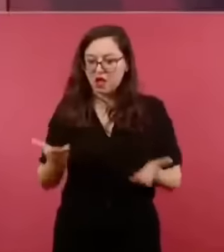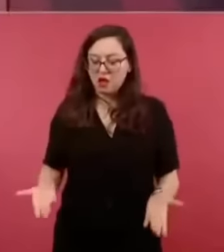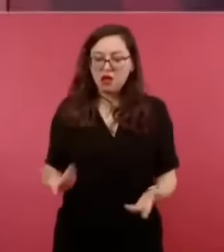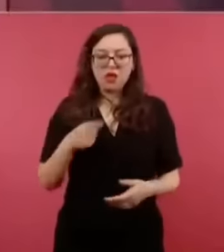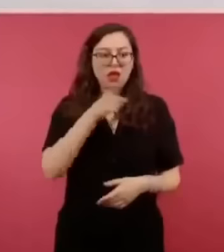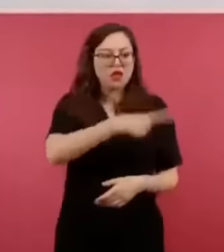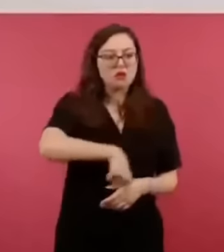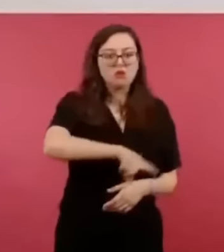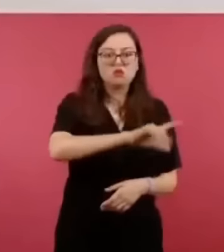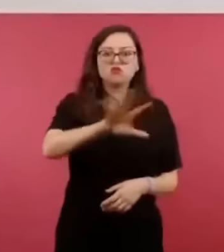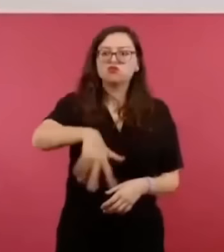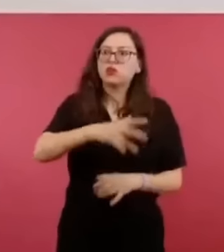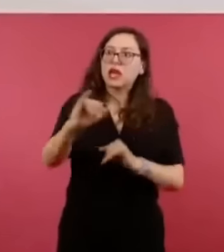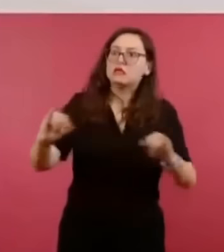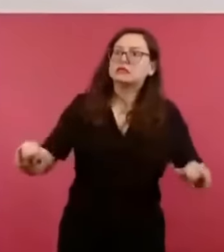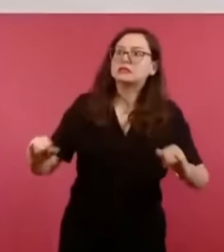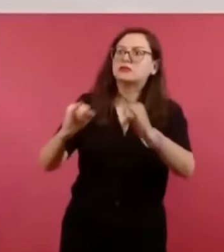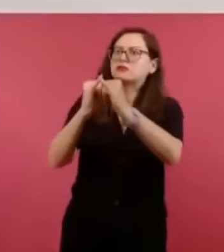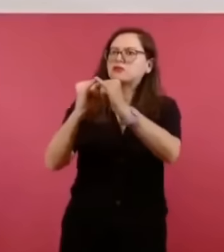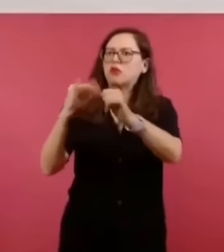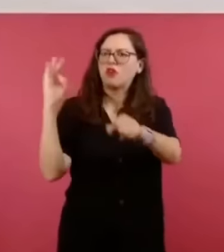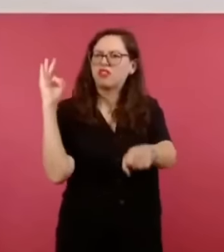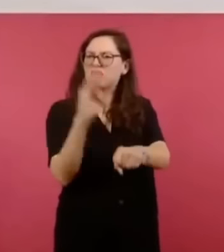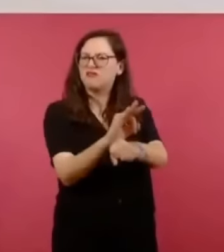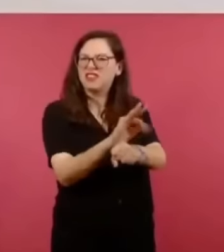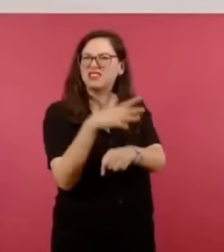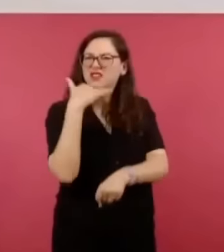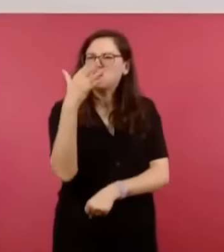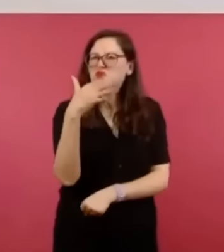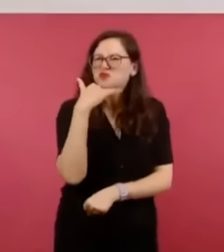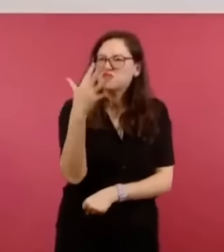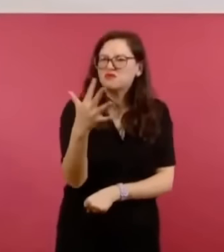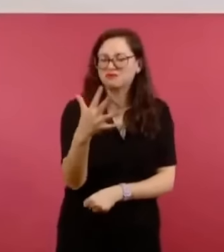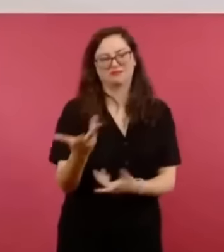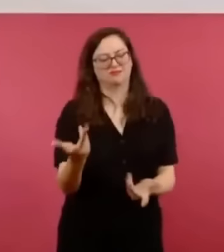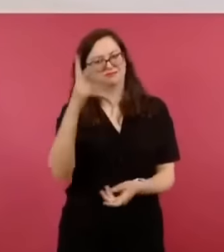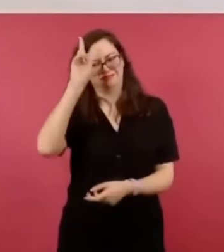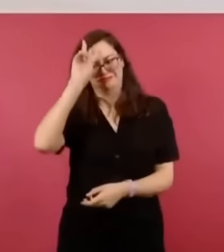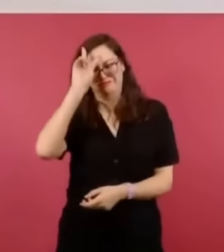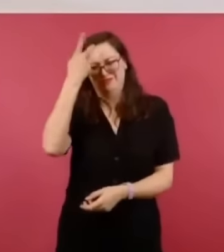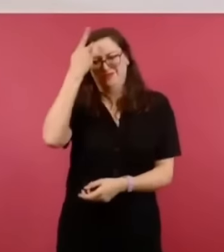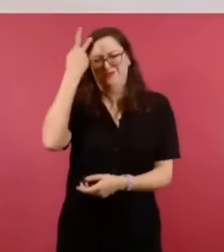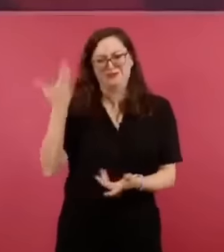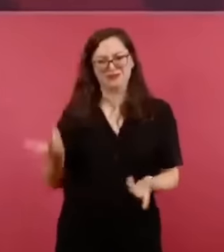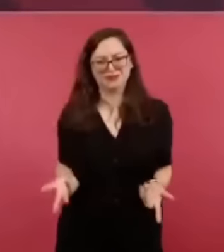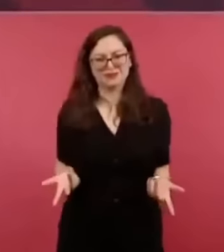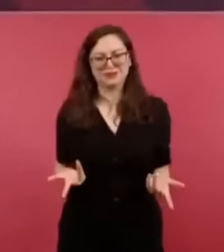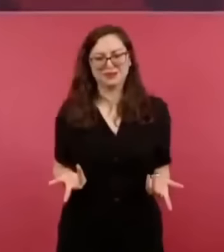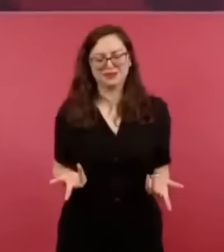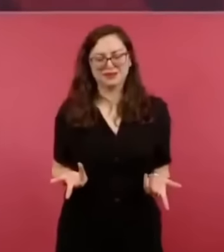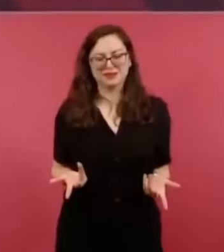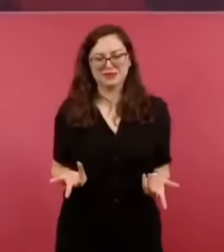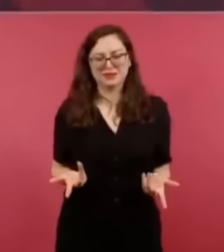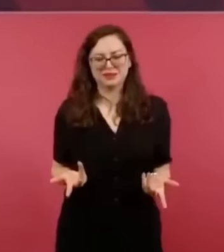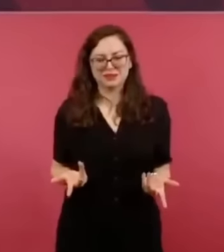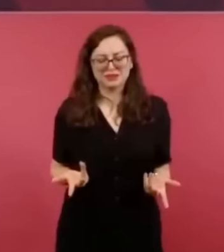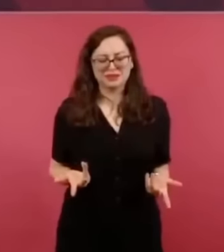una de dos. Entonces,